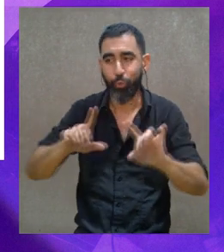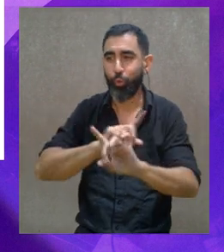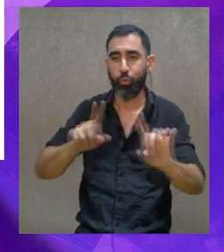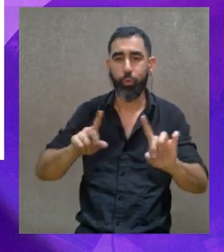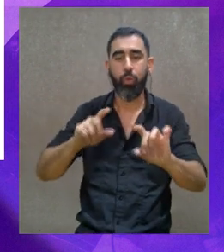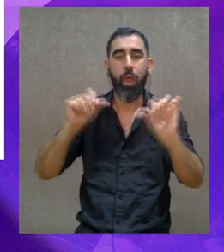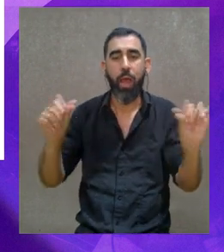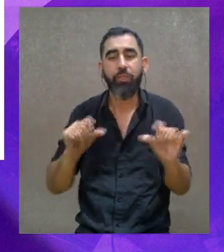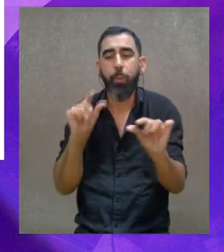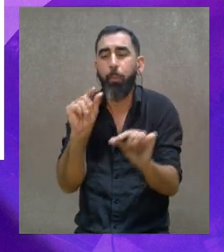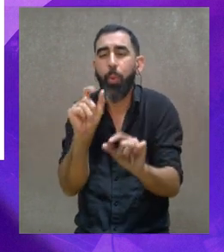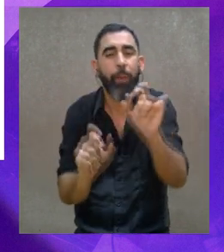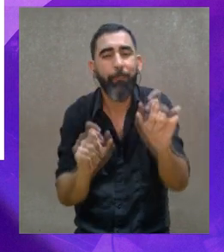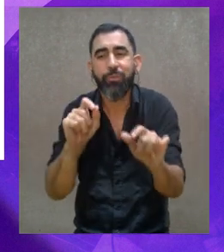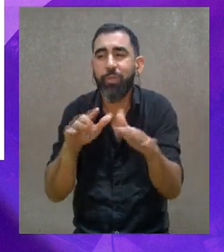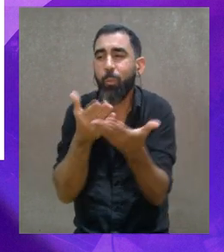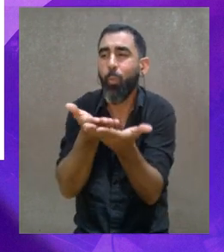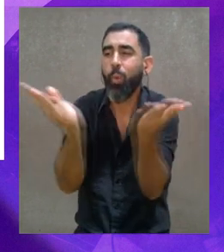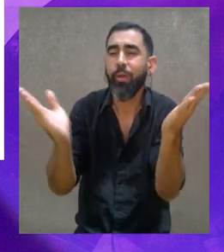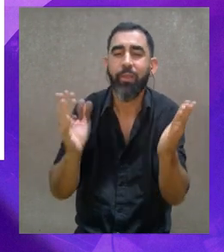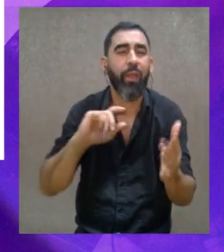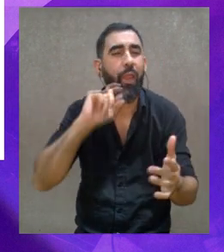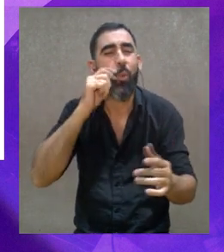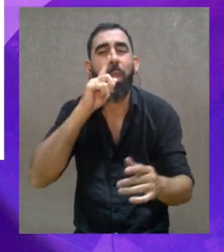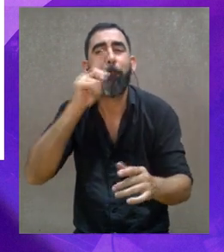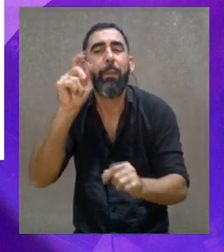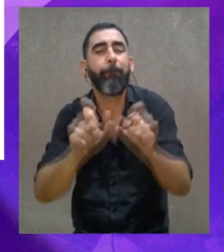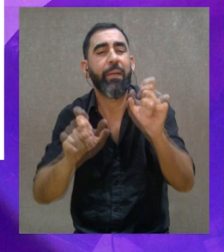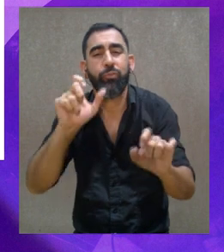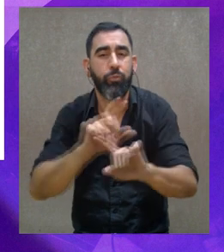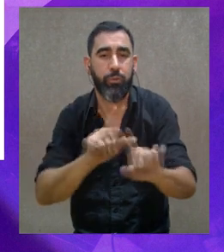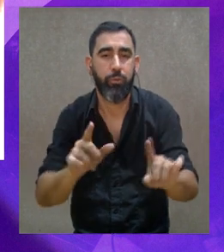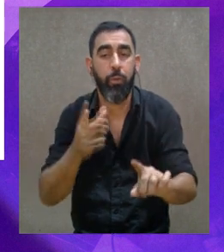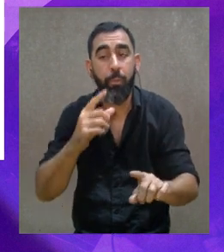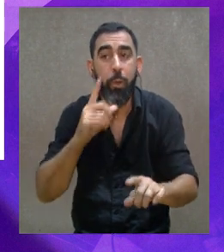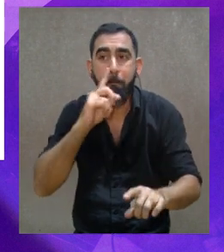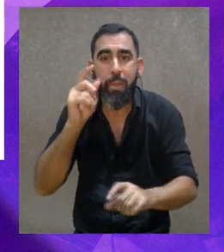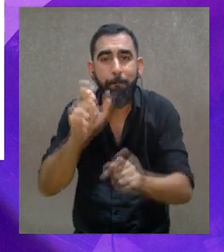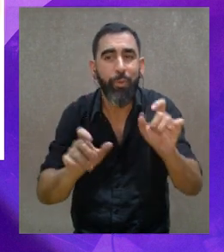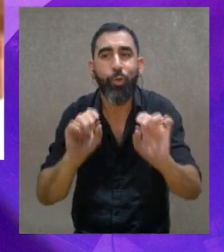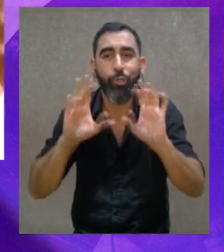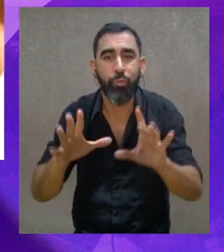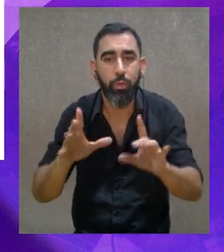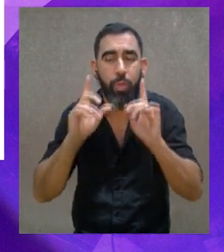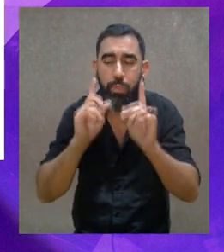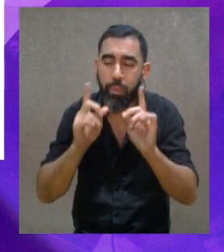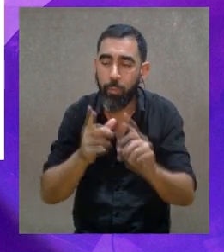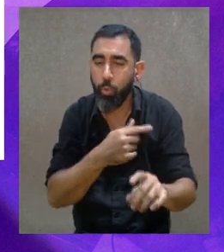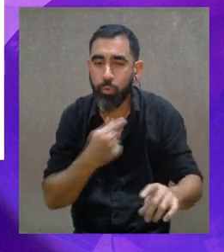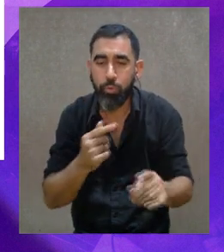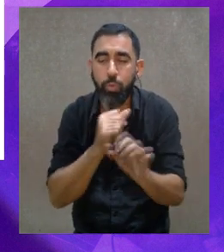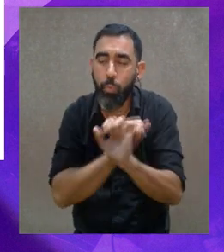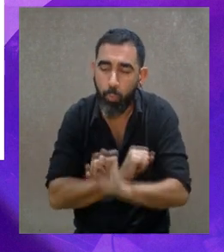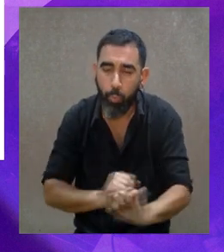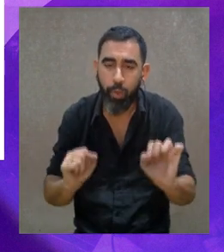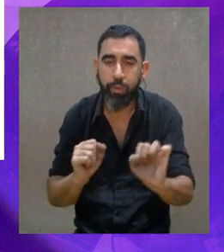de salir de hacer un concierto para unos pocos, con un repertorio que de repente le guste a mil personas, pero son mil personas